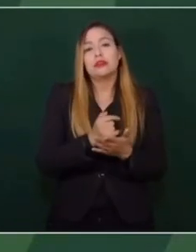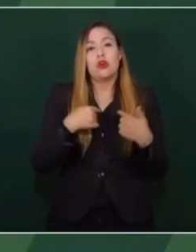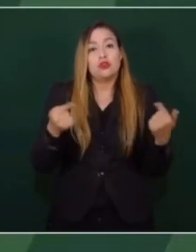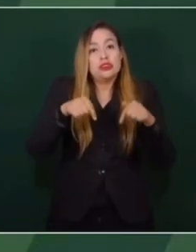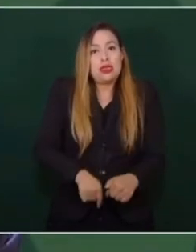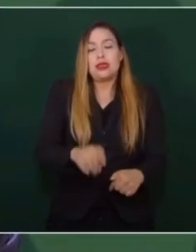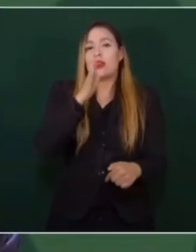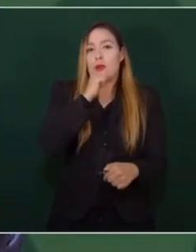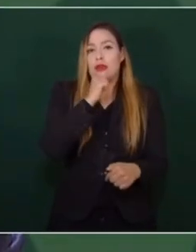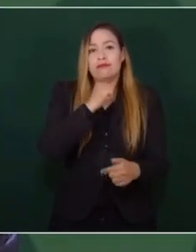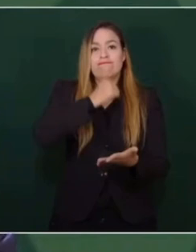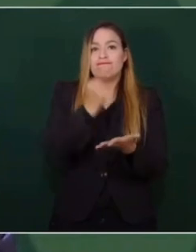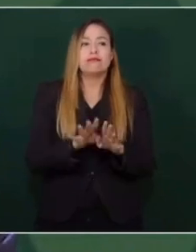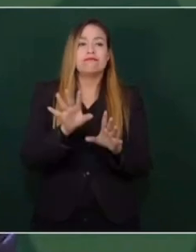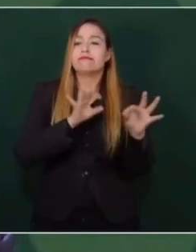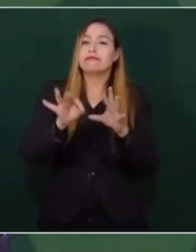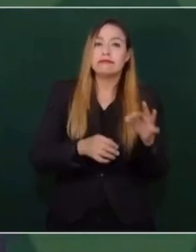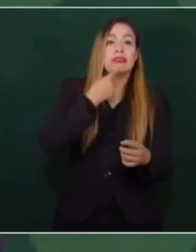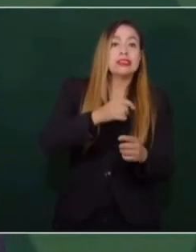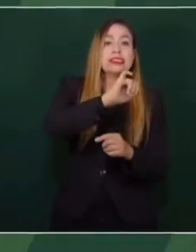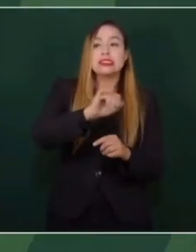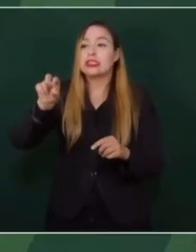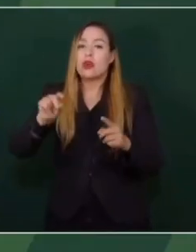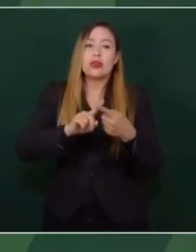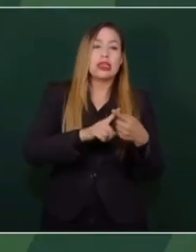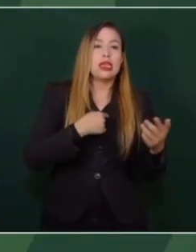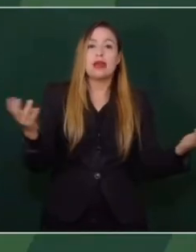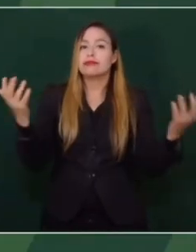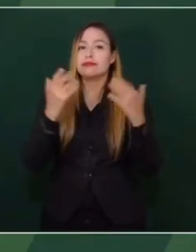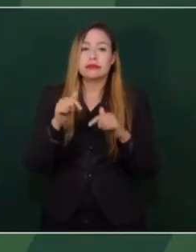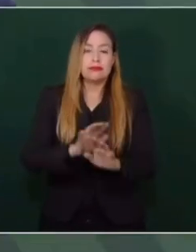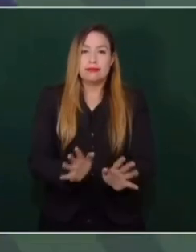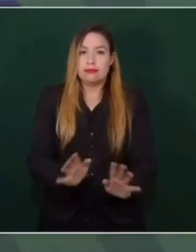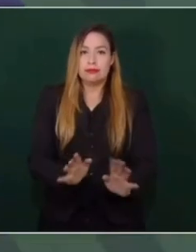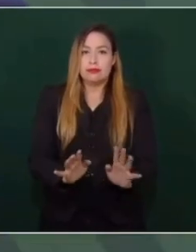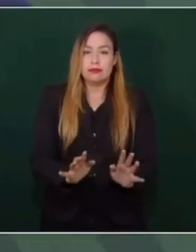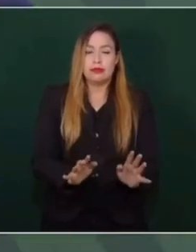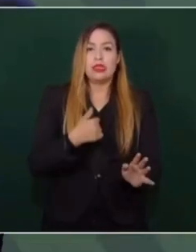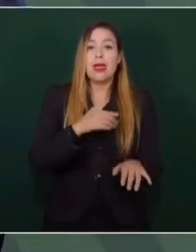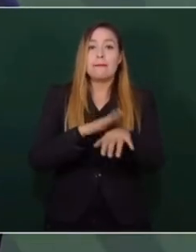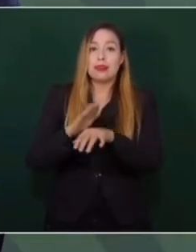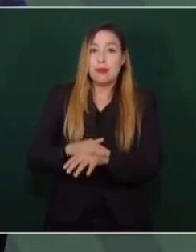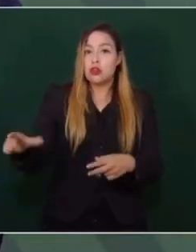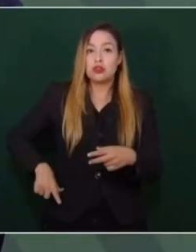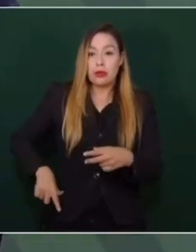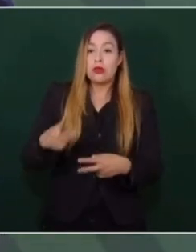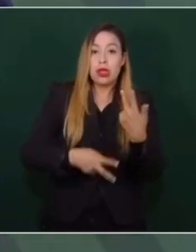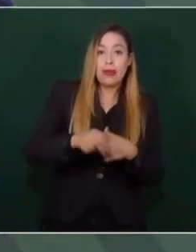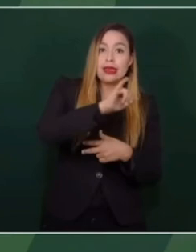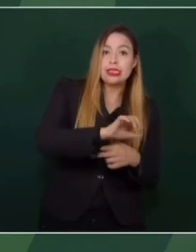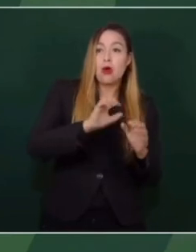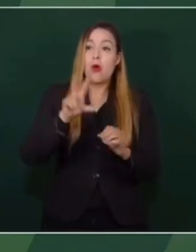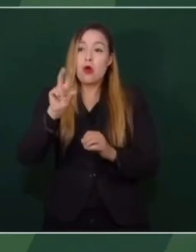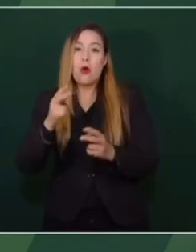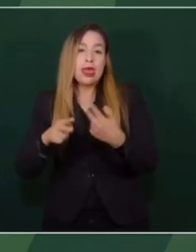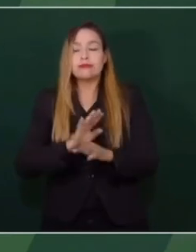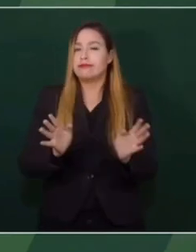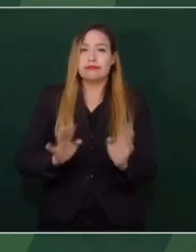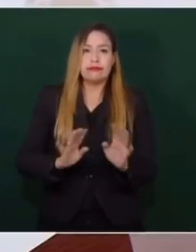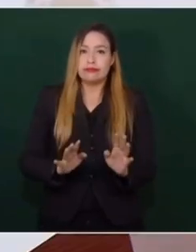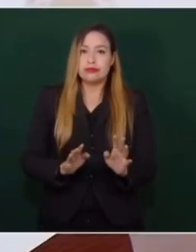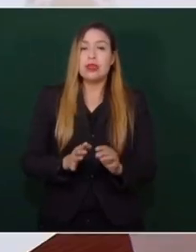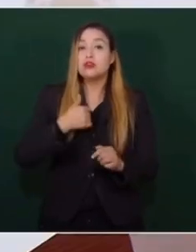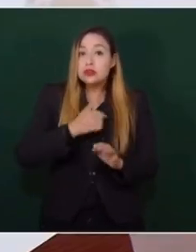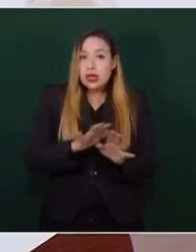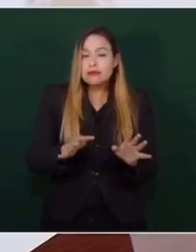a actuar de manera protagónica, llamando a otros gobiernos para que no asistan, ni para que asistan. Sencillamente ya